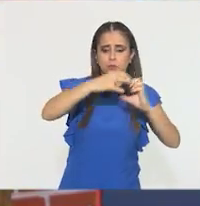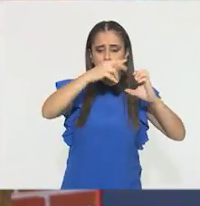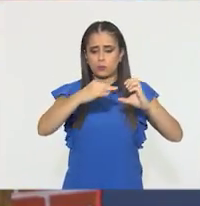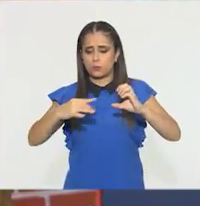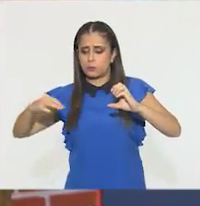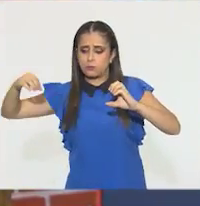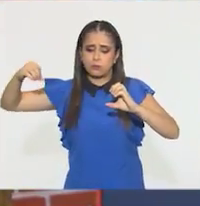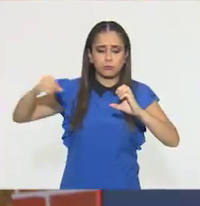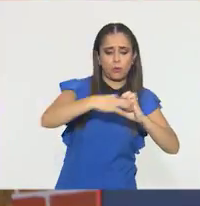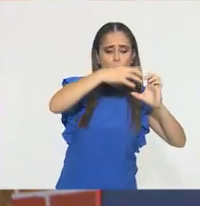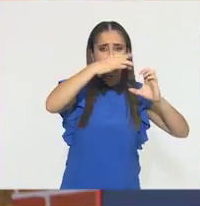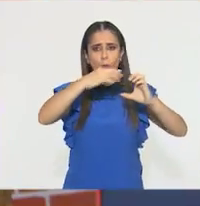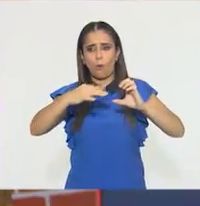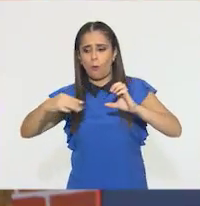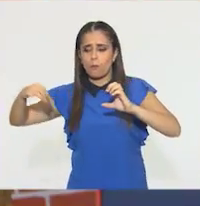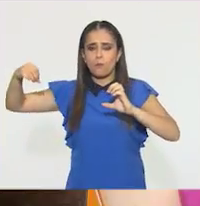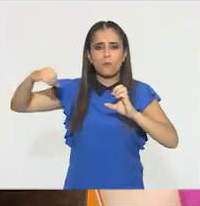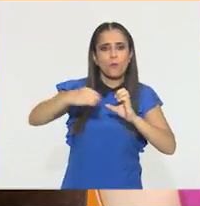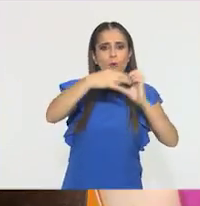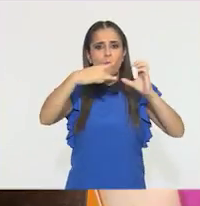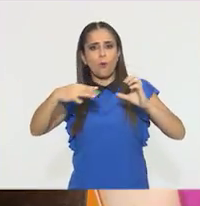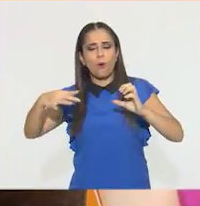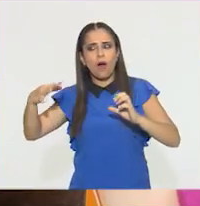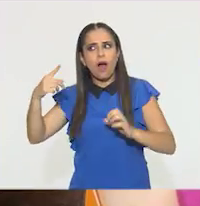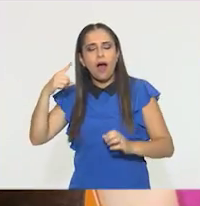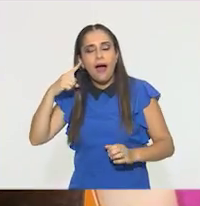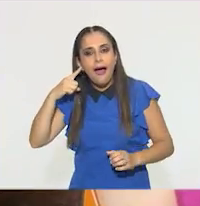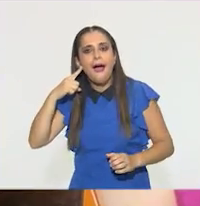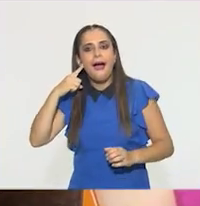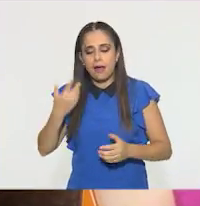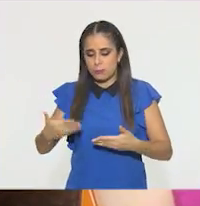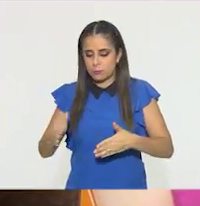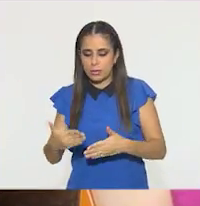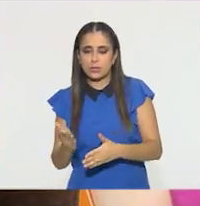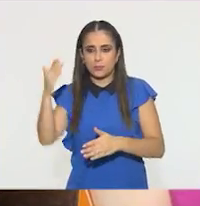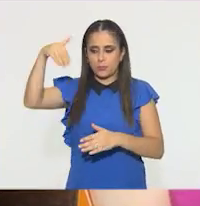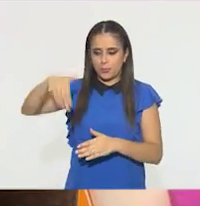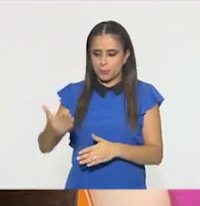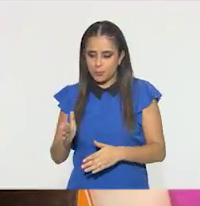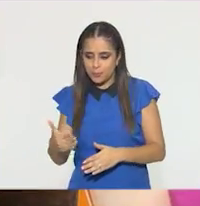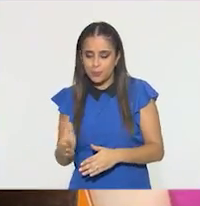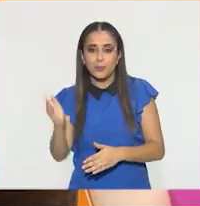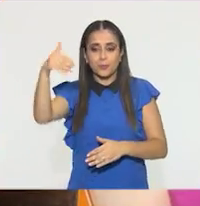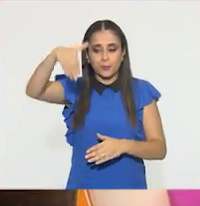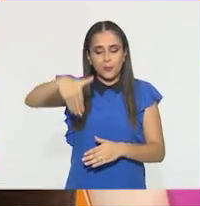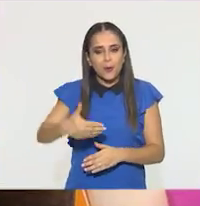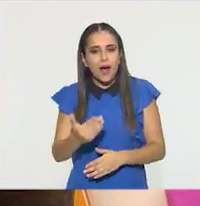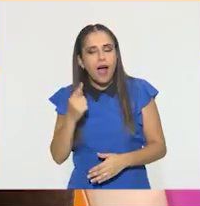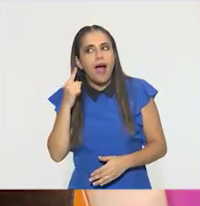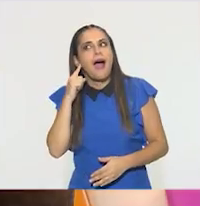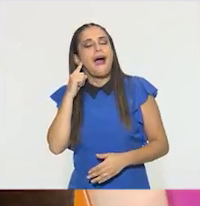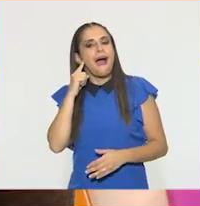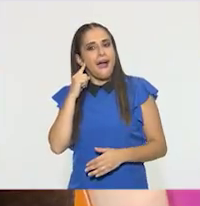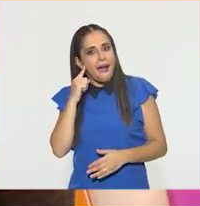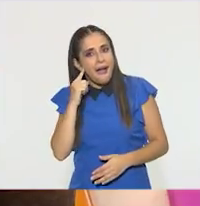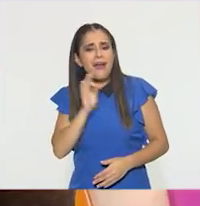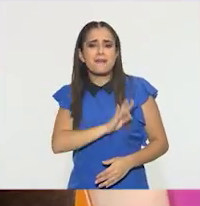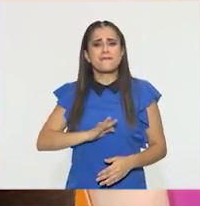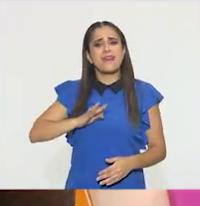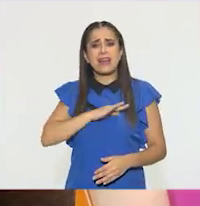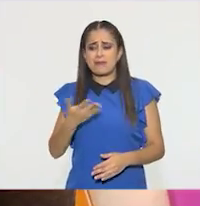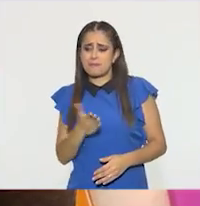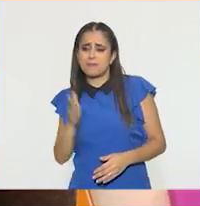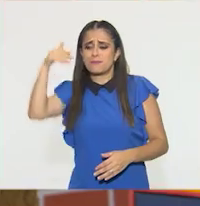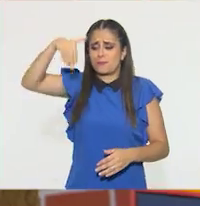ruido, se escucha. Si acaso un pececillo ahí saltando. Vale. Feliz. Va feliz además el